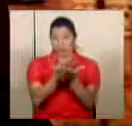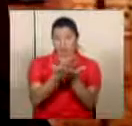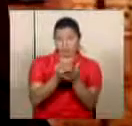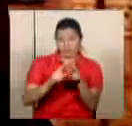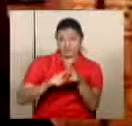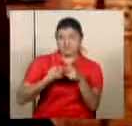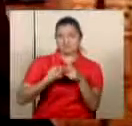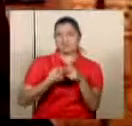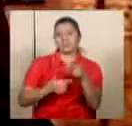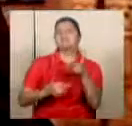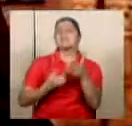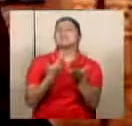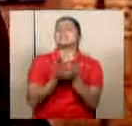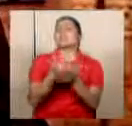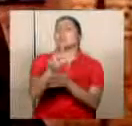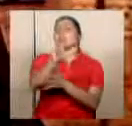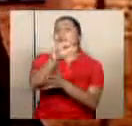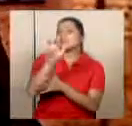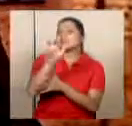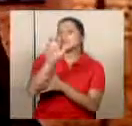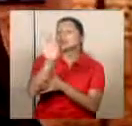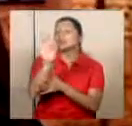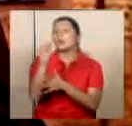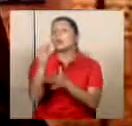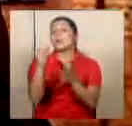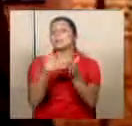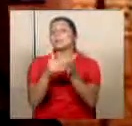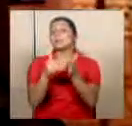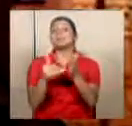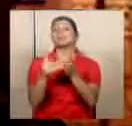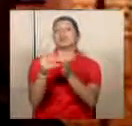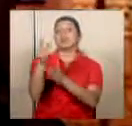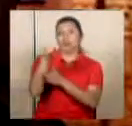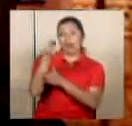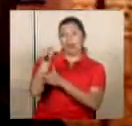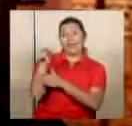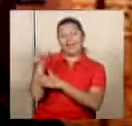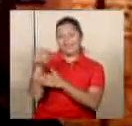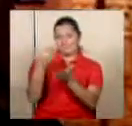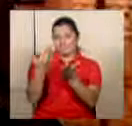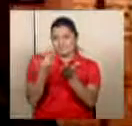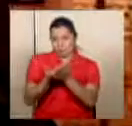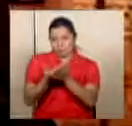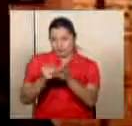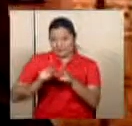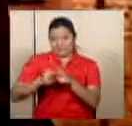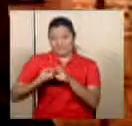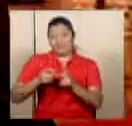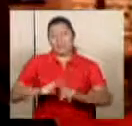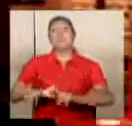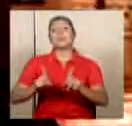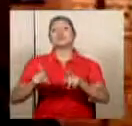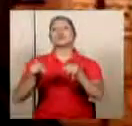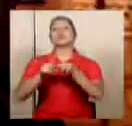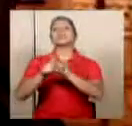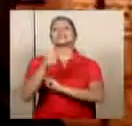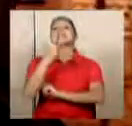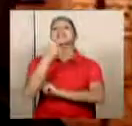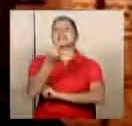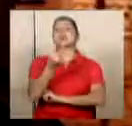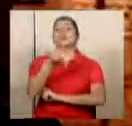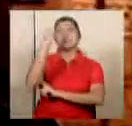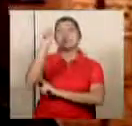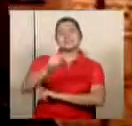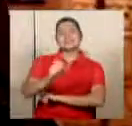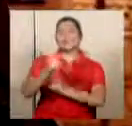él que llegaba a unos 309 mil millones de colones lo que él proponía recortar pero también destacó que si se